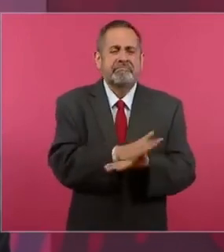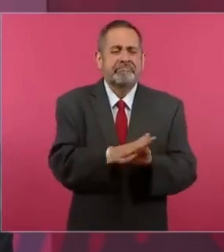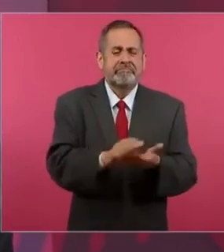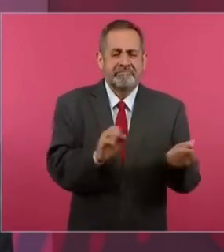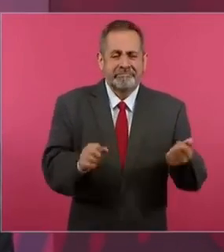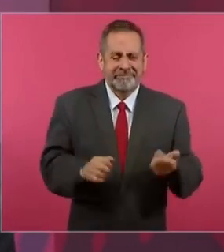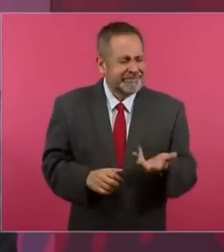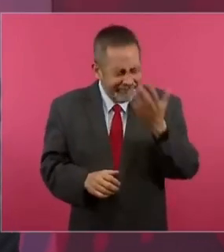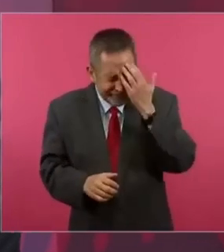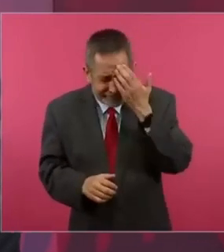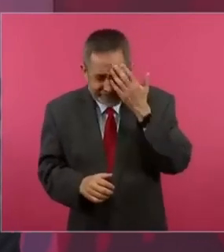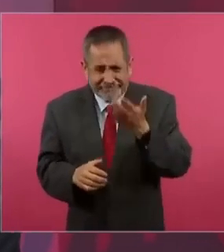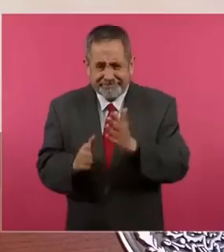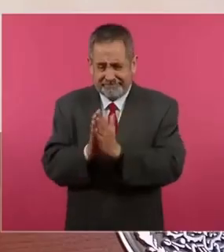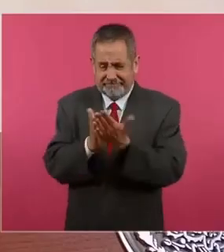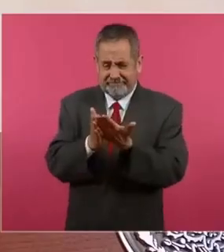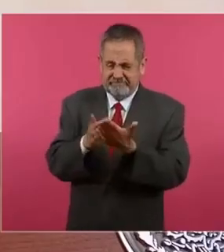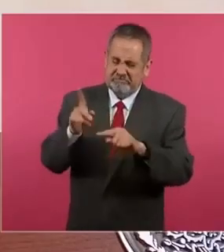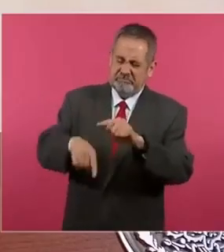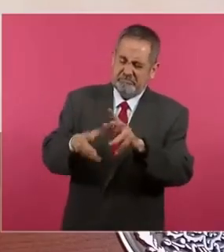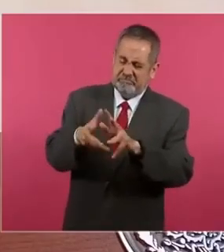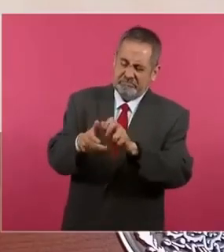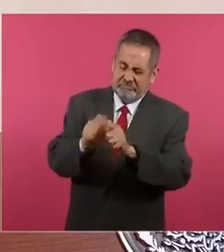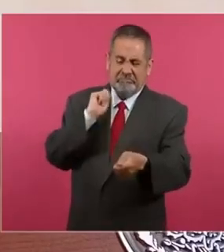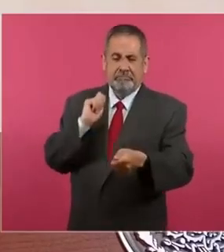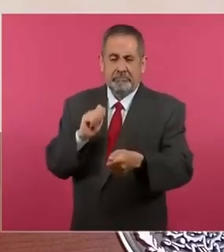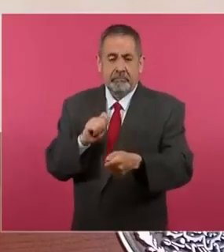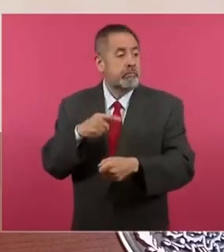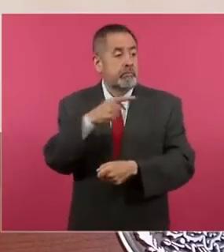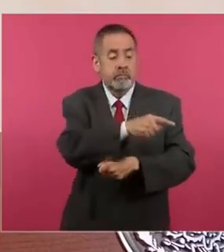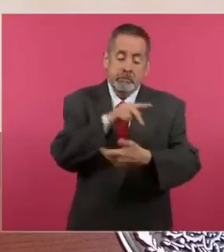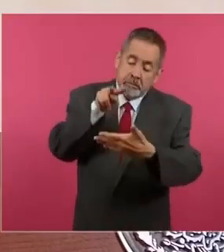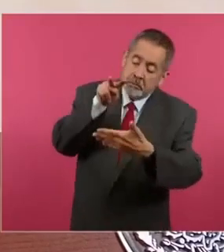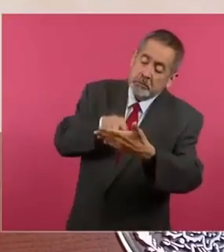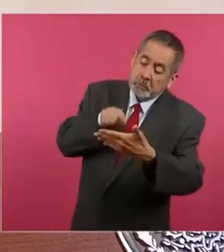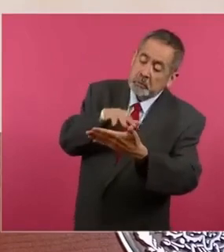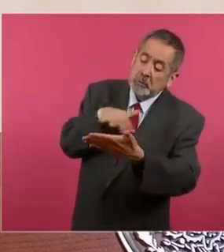arrancarle las hojas y no los han leído. ¿no?